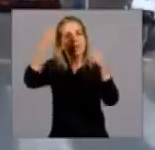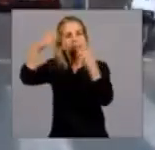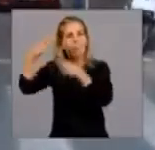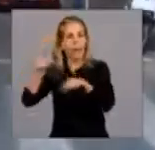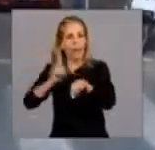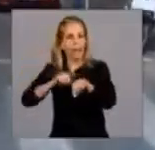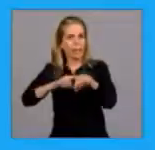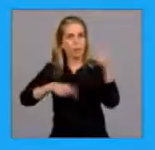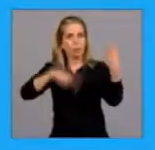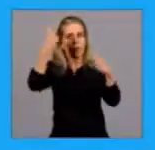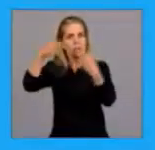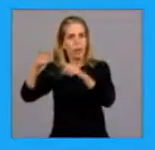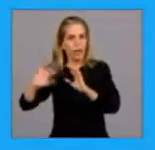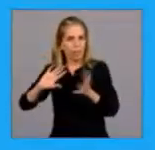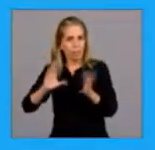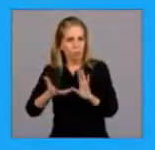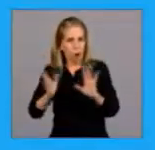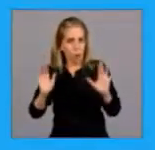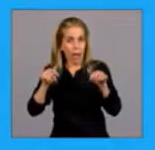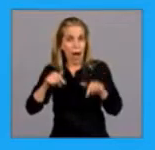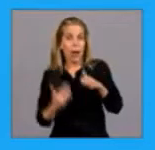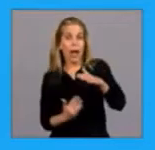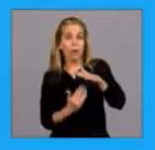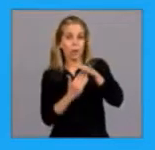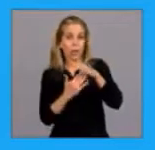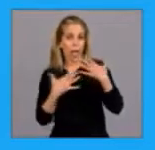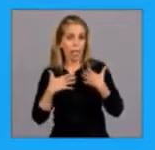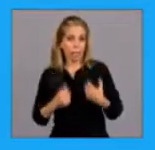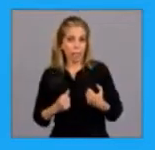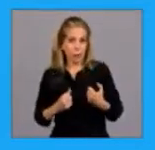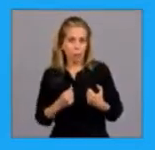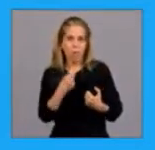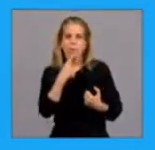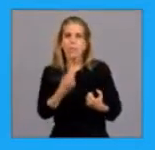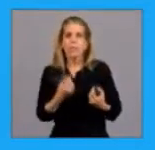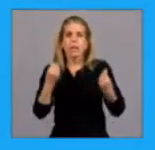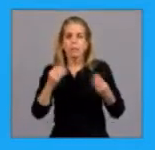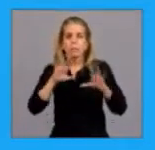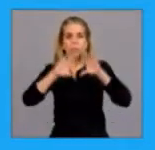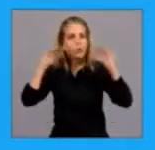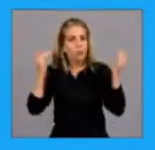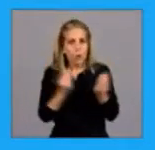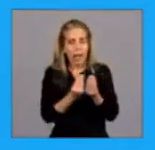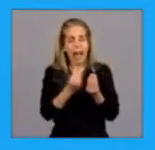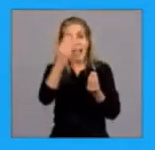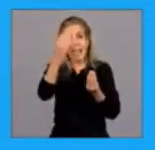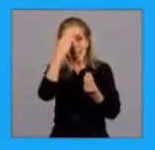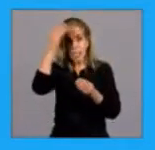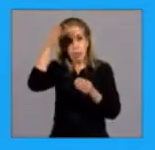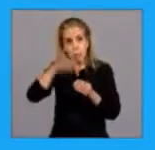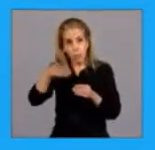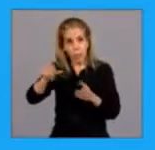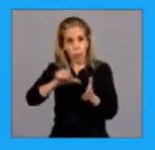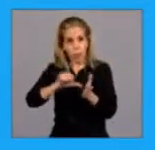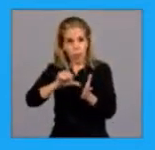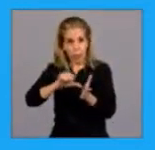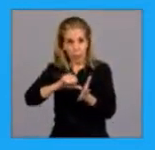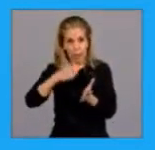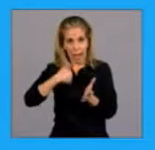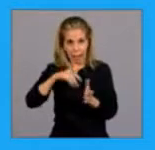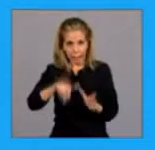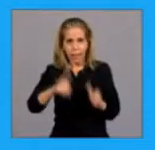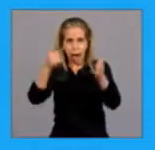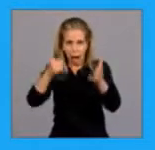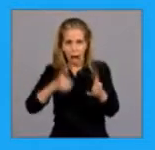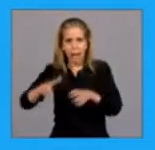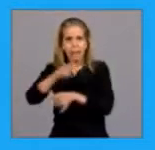tiempos. Actualmente, las autoridades sanitarias indican que cerca del 15% del país se encuentra en una situación de